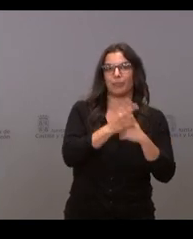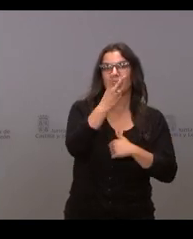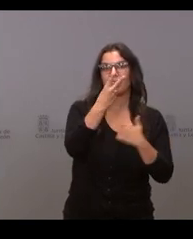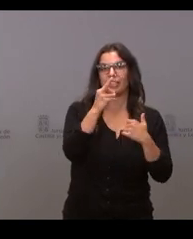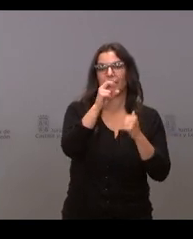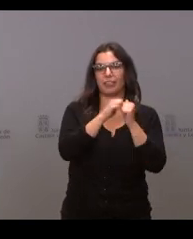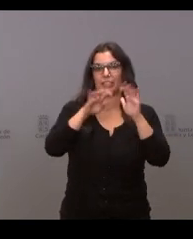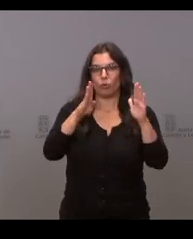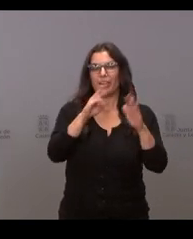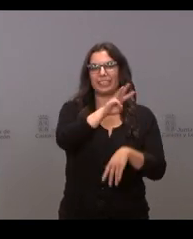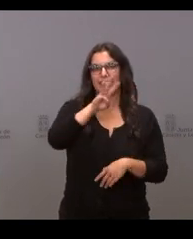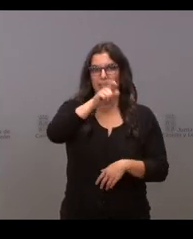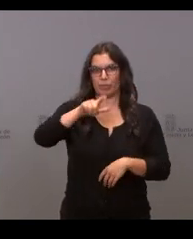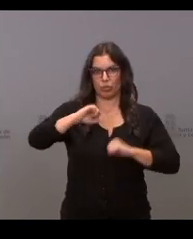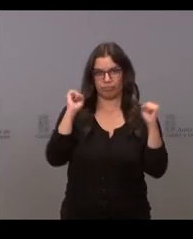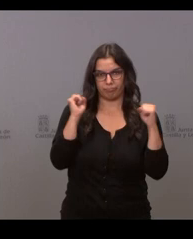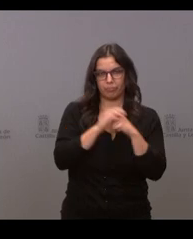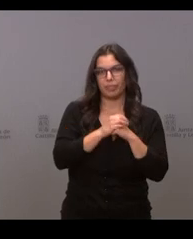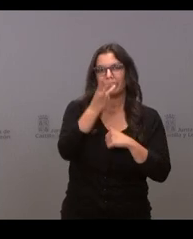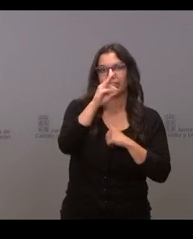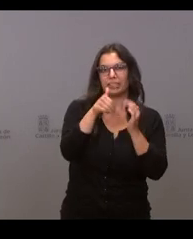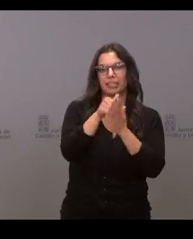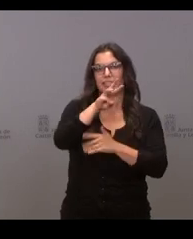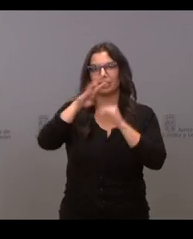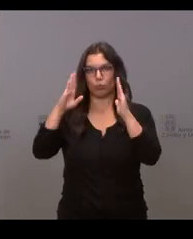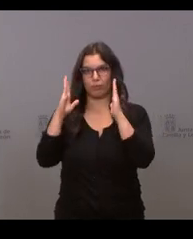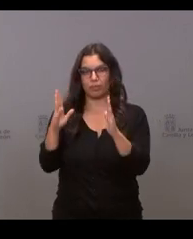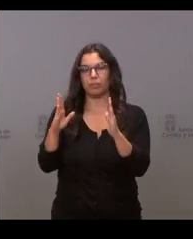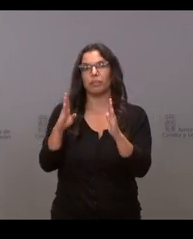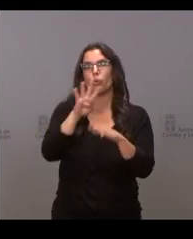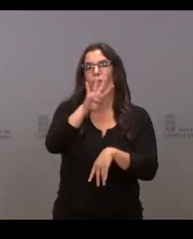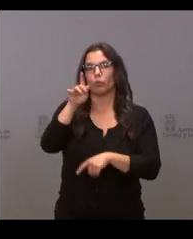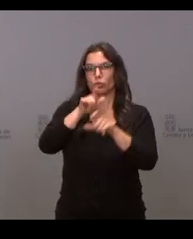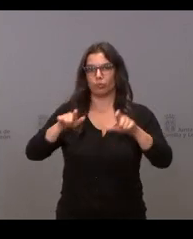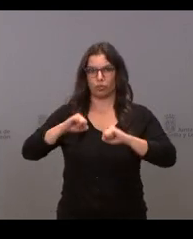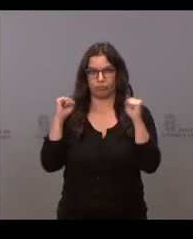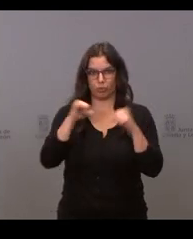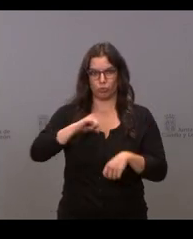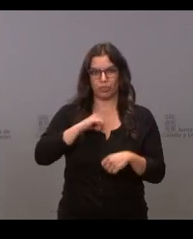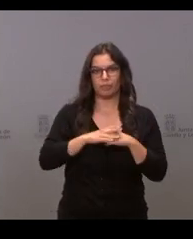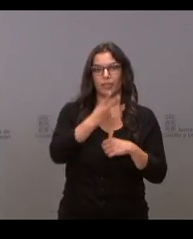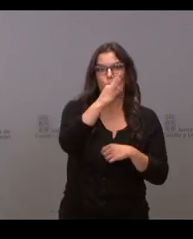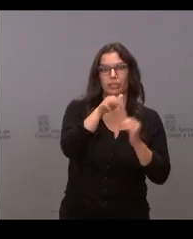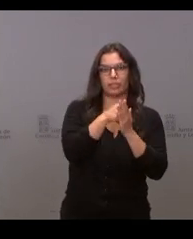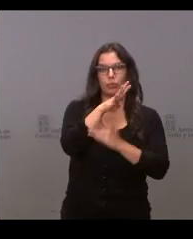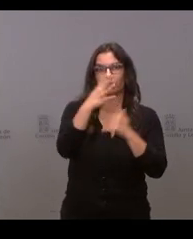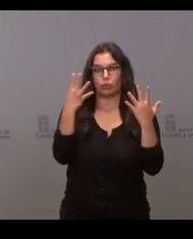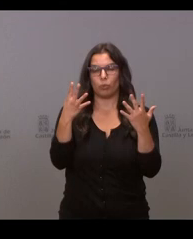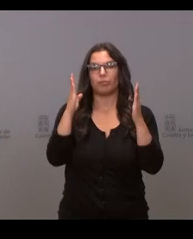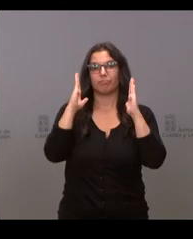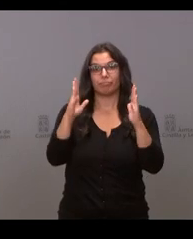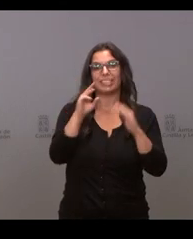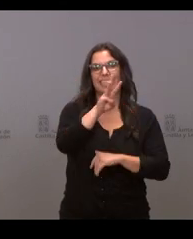29, 33, de 30 a 39, 44, de 40 a 49, 37,